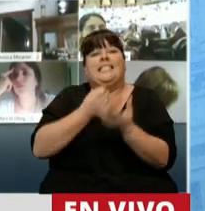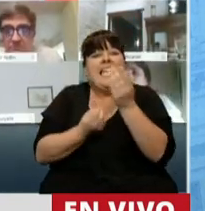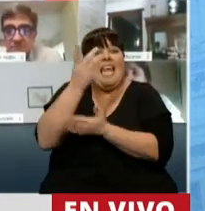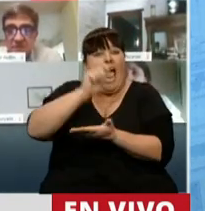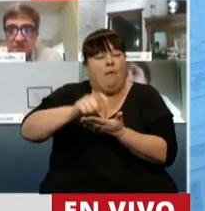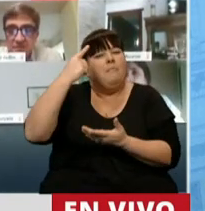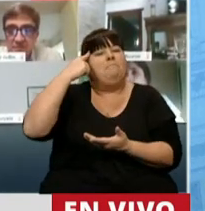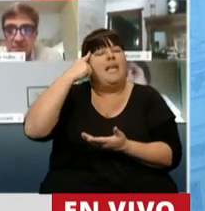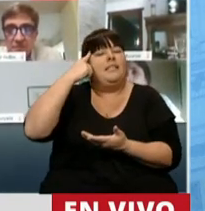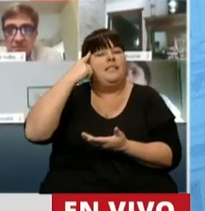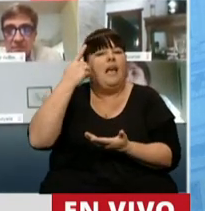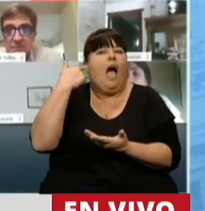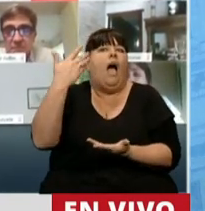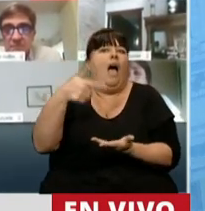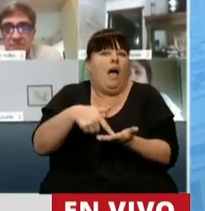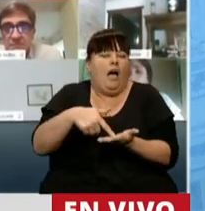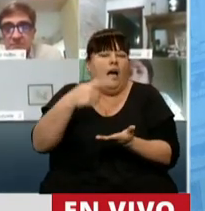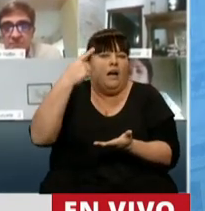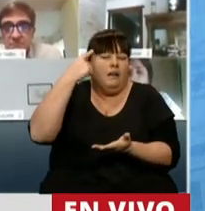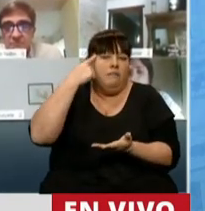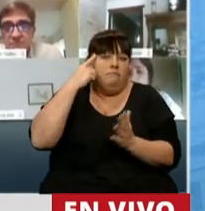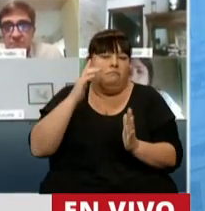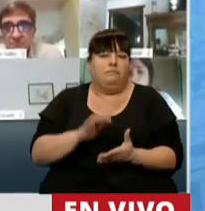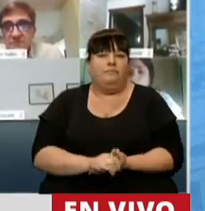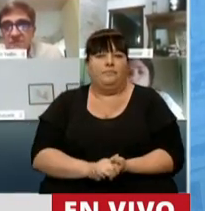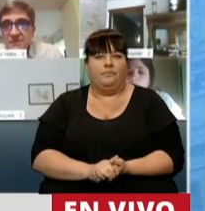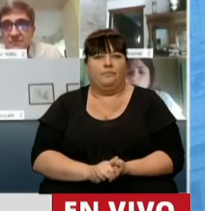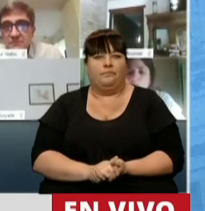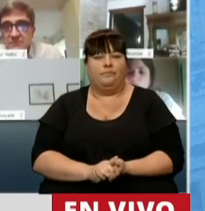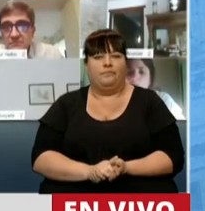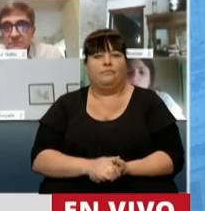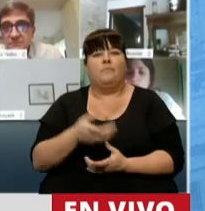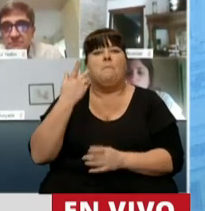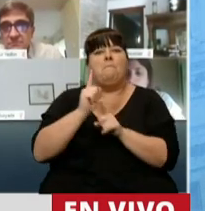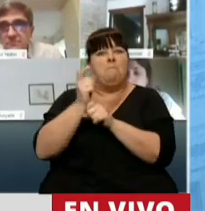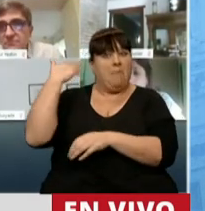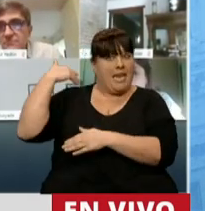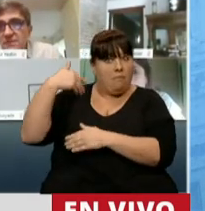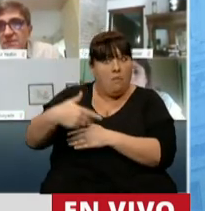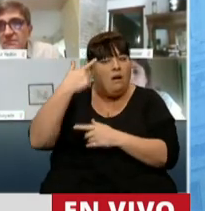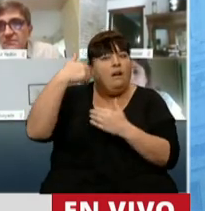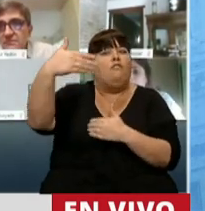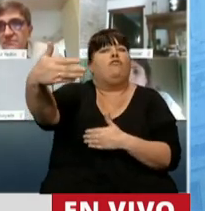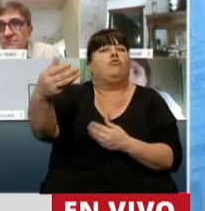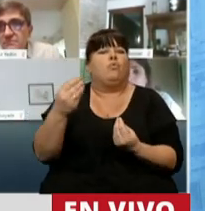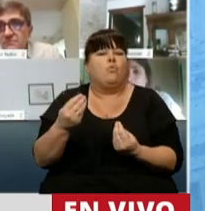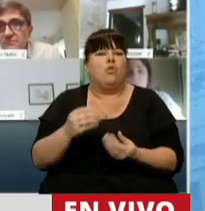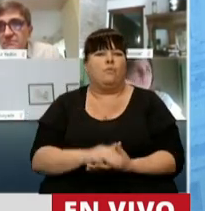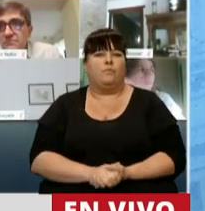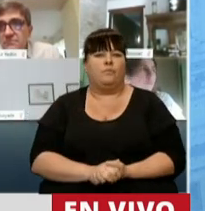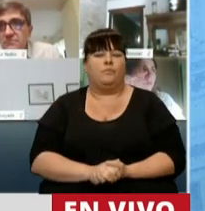de proyectos aspira a que se tome en cuenta lo que se hizo, aspira a